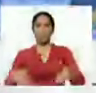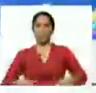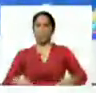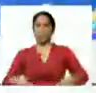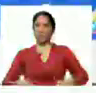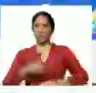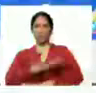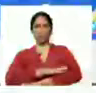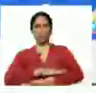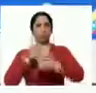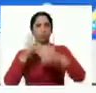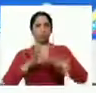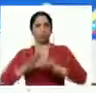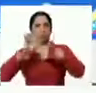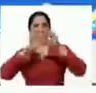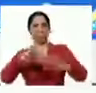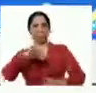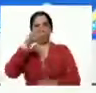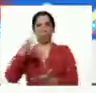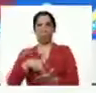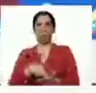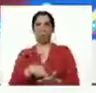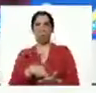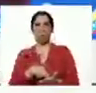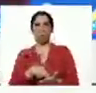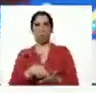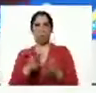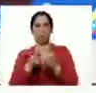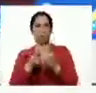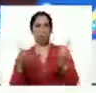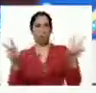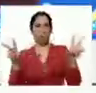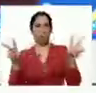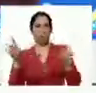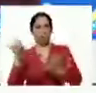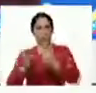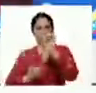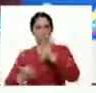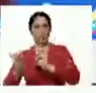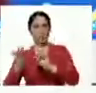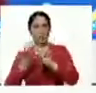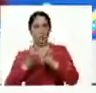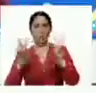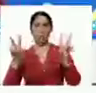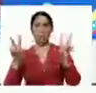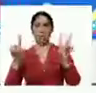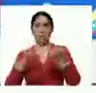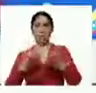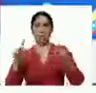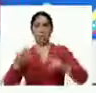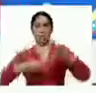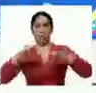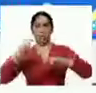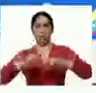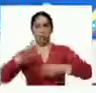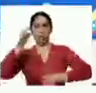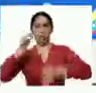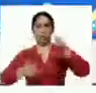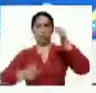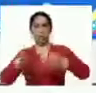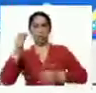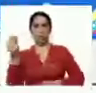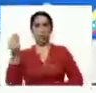con disciplina con unión nacional con paz defendiendo la paz pero construyendo la con justicia además